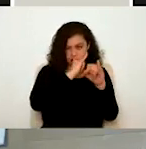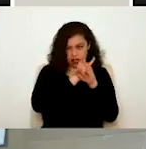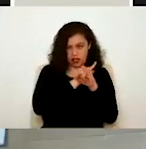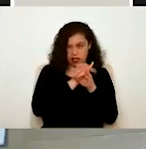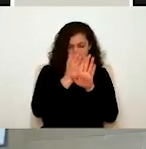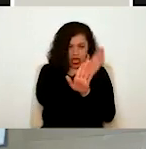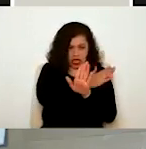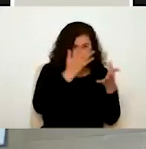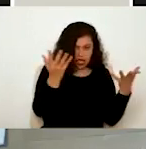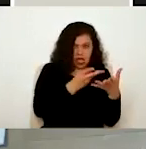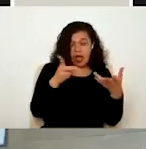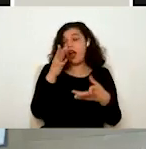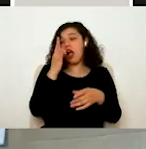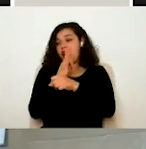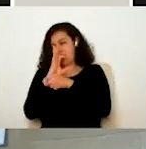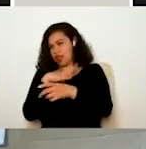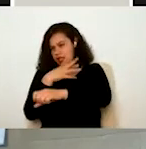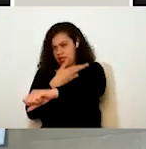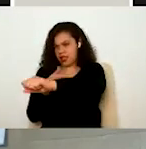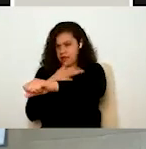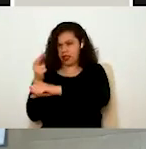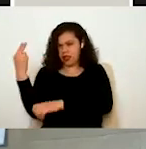Ya ahorita, en este momento, hay un trámite que se llama